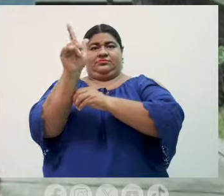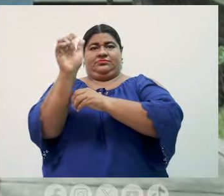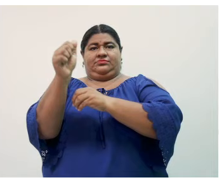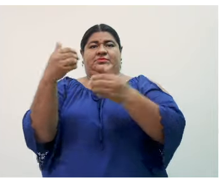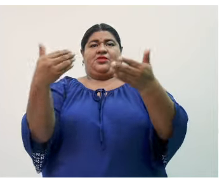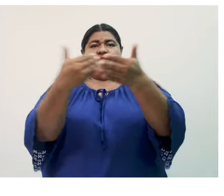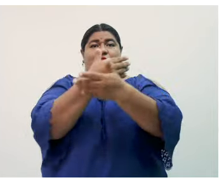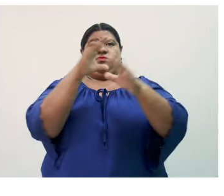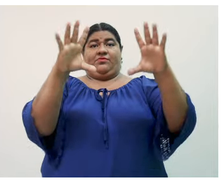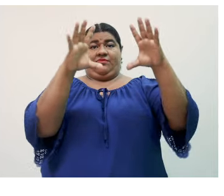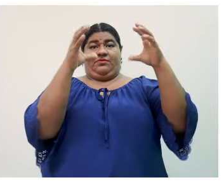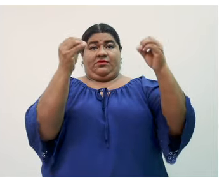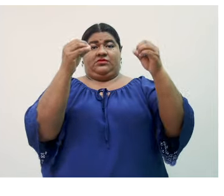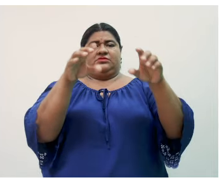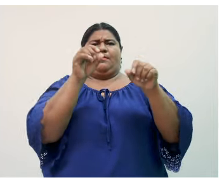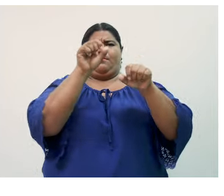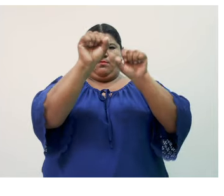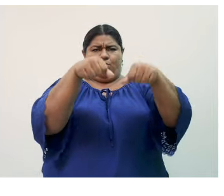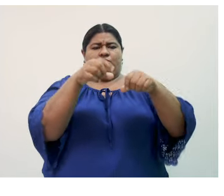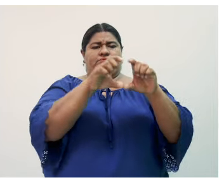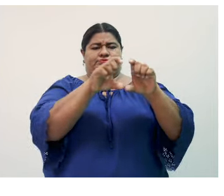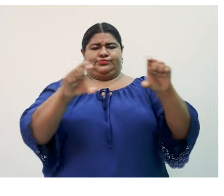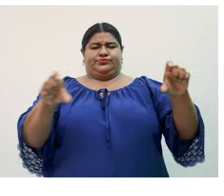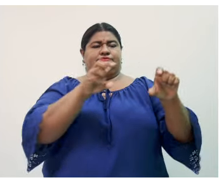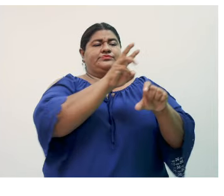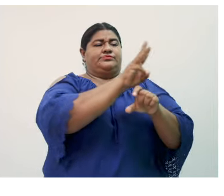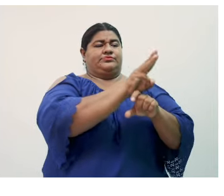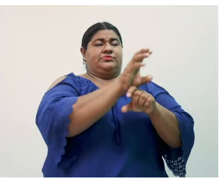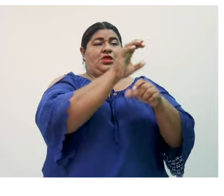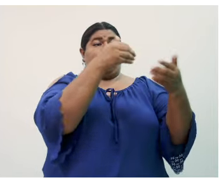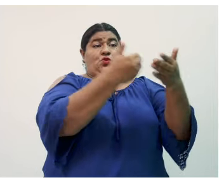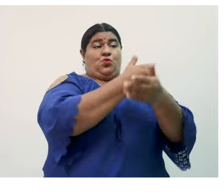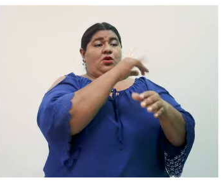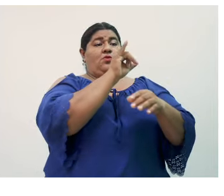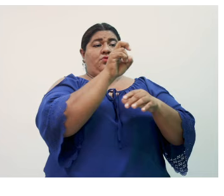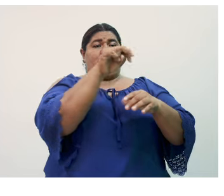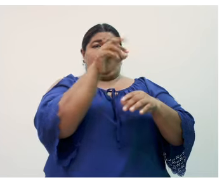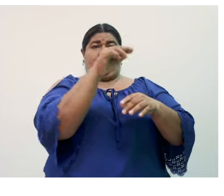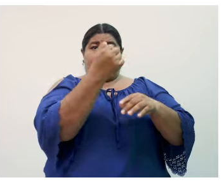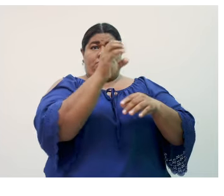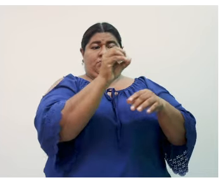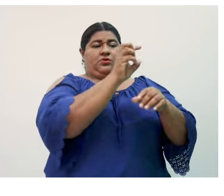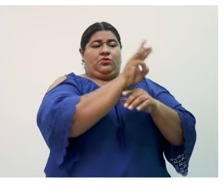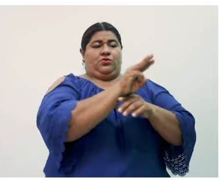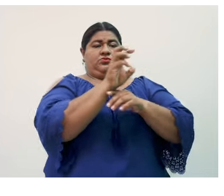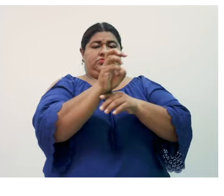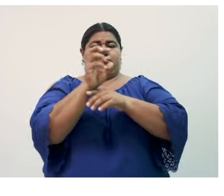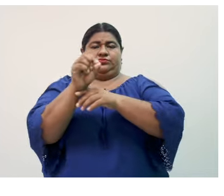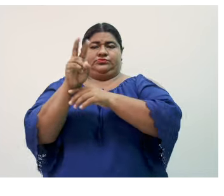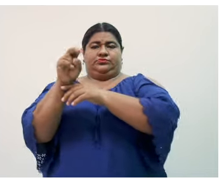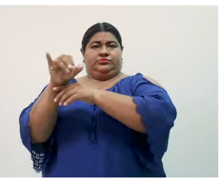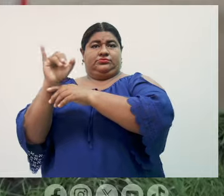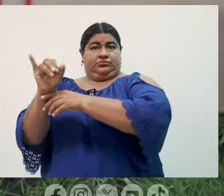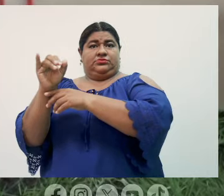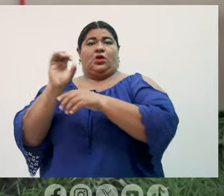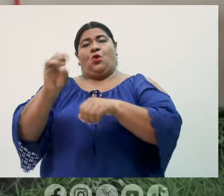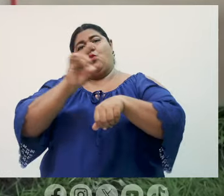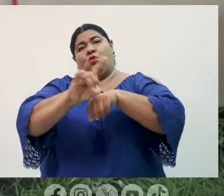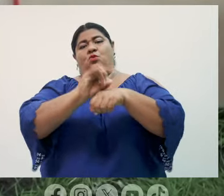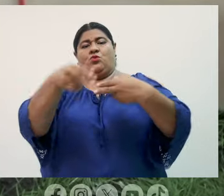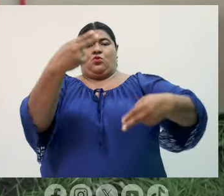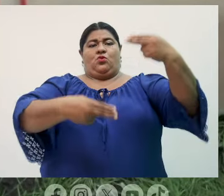nuevo ingreso, puedes escribir al correo nuevoingreso arroba unan.edu.ni o llamar a los teléfonos